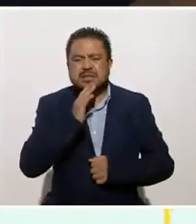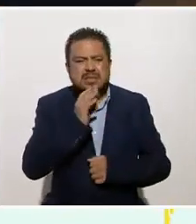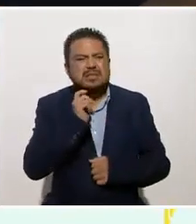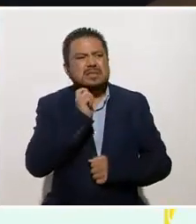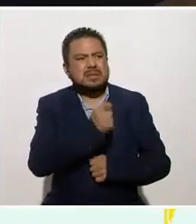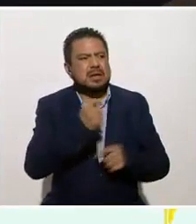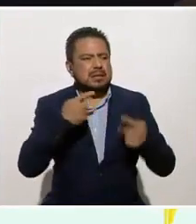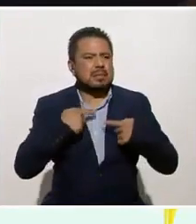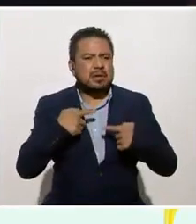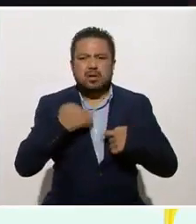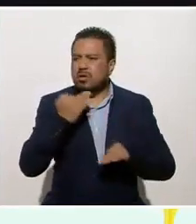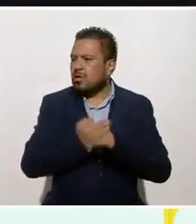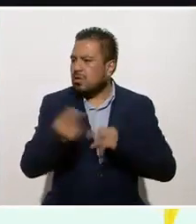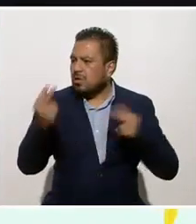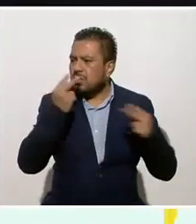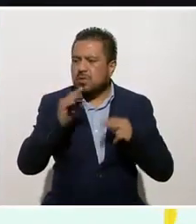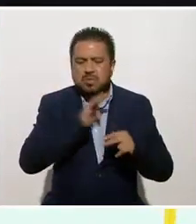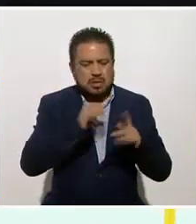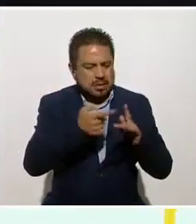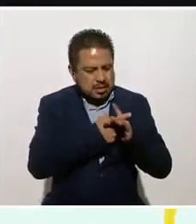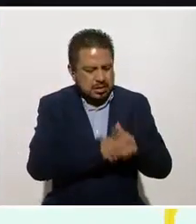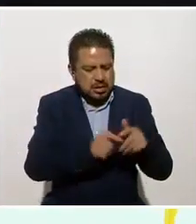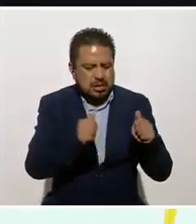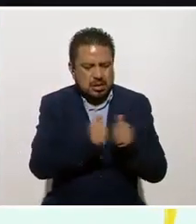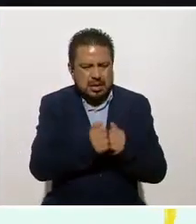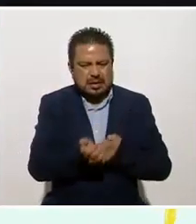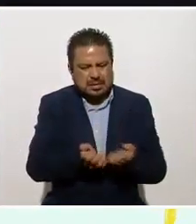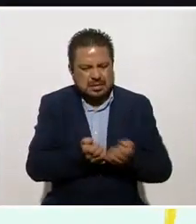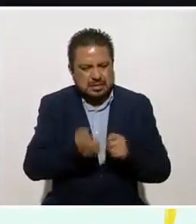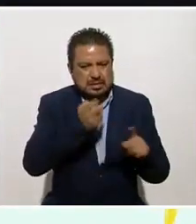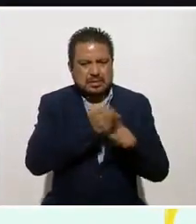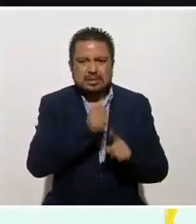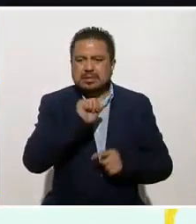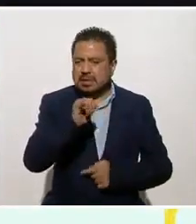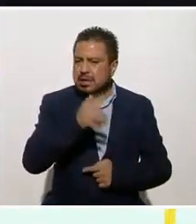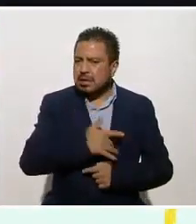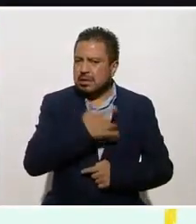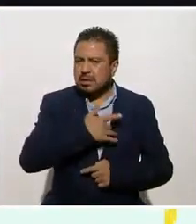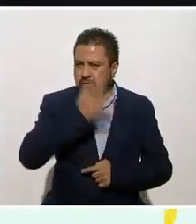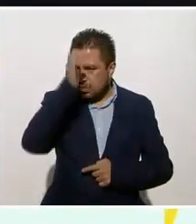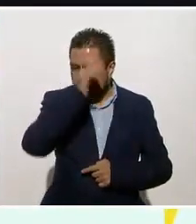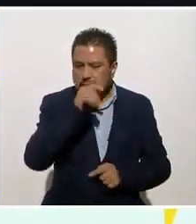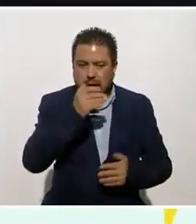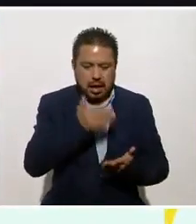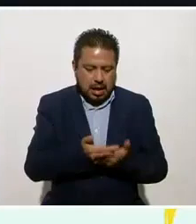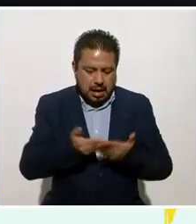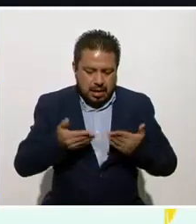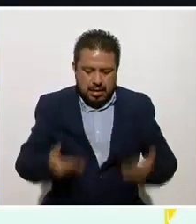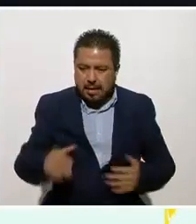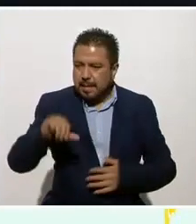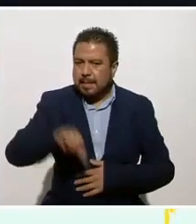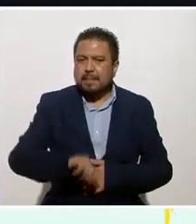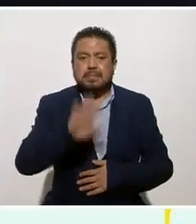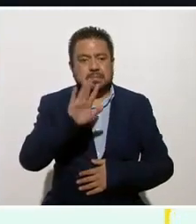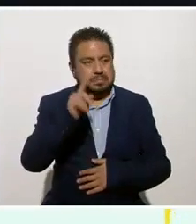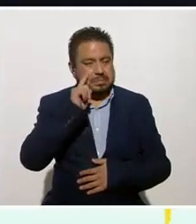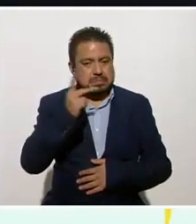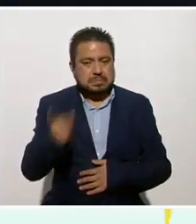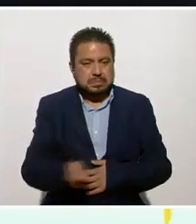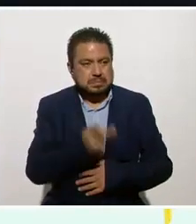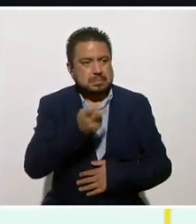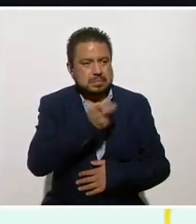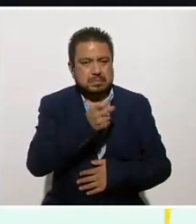las personas que nos están viendo puedan empezar con esta práctica de realmente ser conscientes del aquí y el ahora? Fíjate que esa pregunta es muy